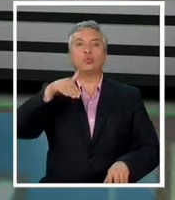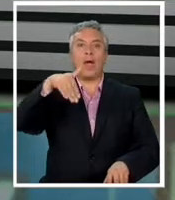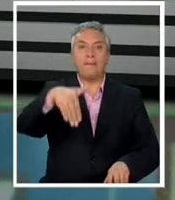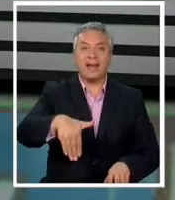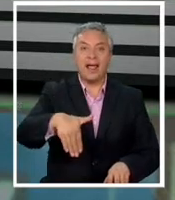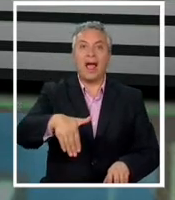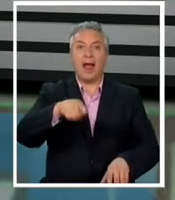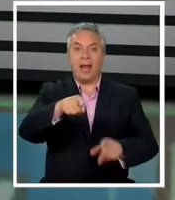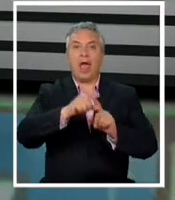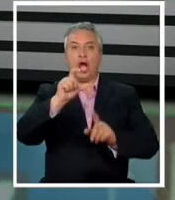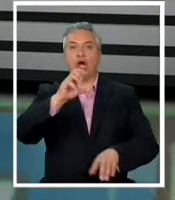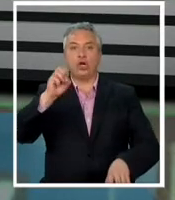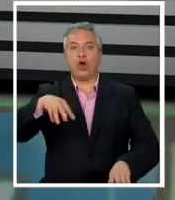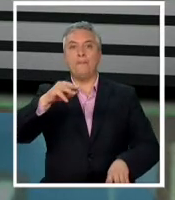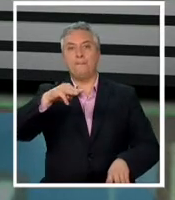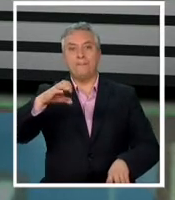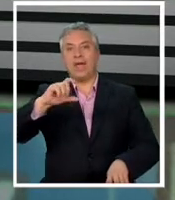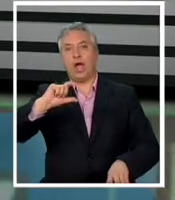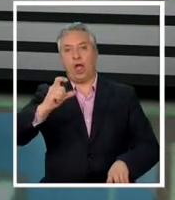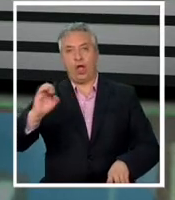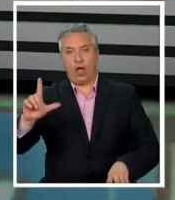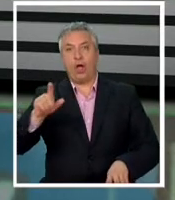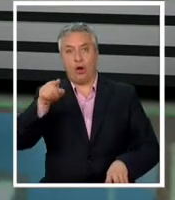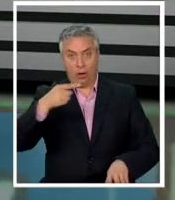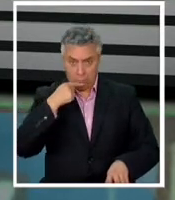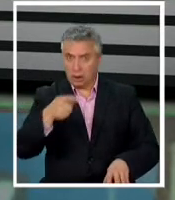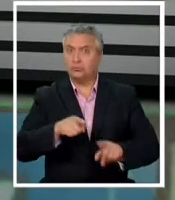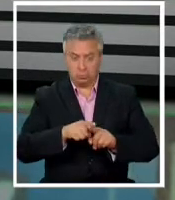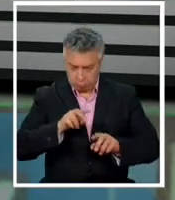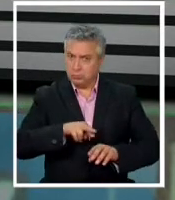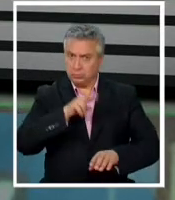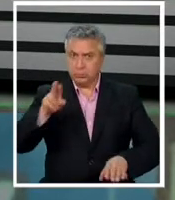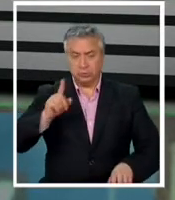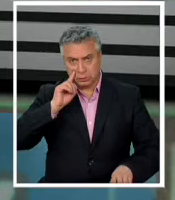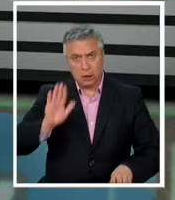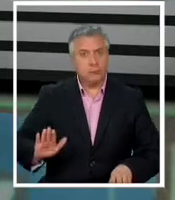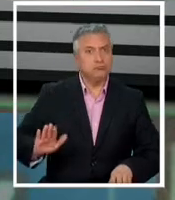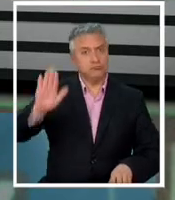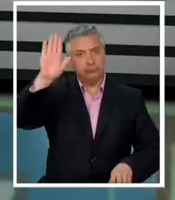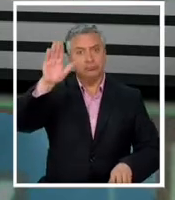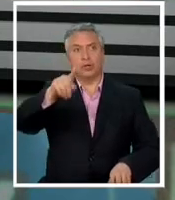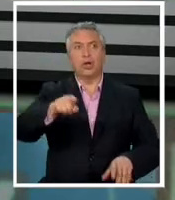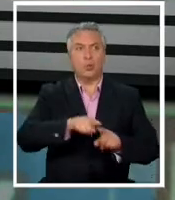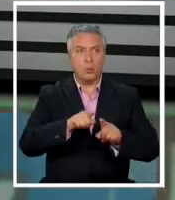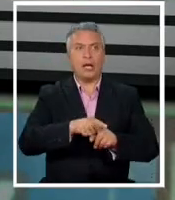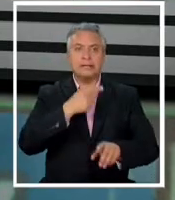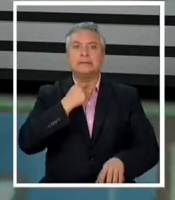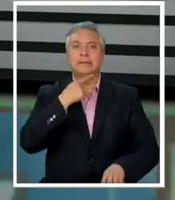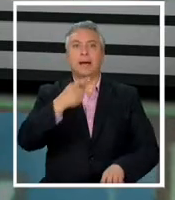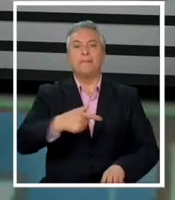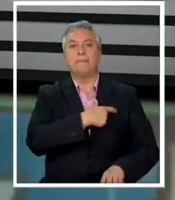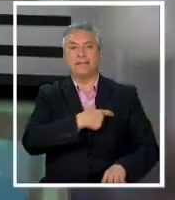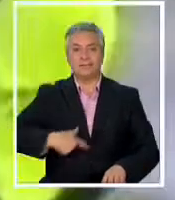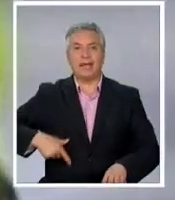Fútbol de la Conmebol e insiste en su candidatura a la presidencia de Paraguay yo